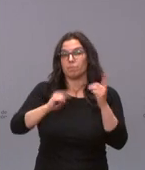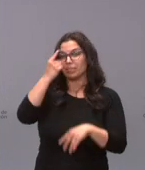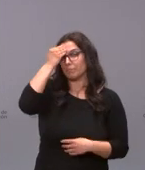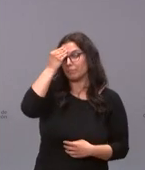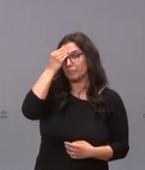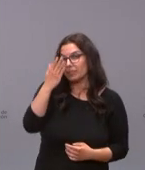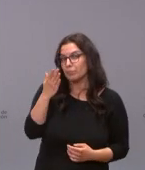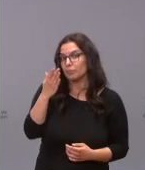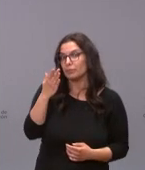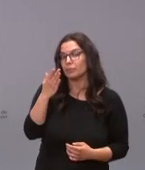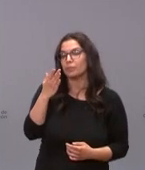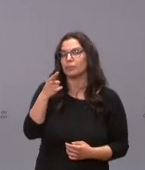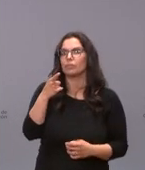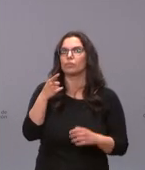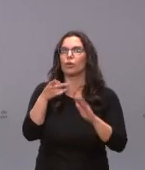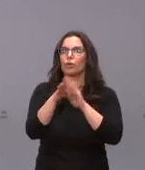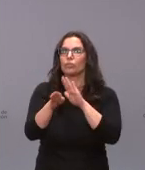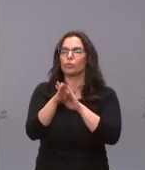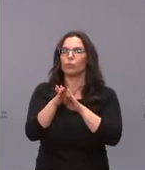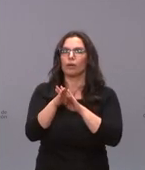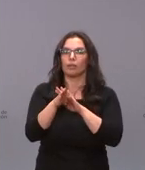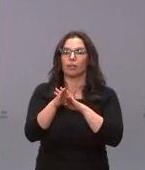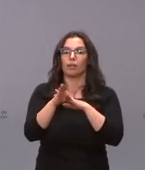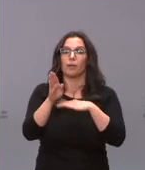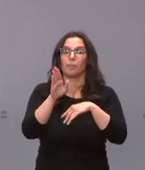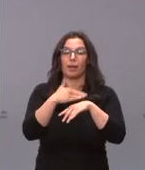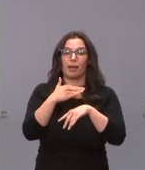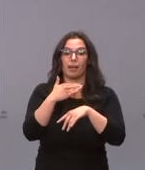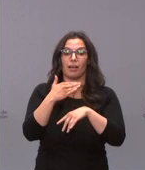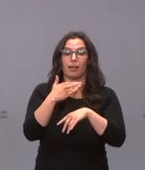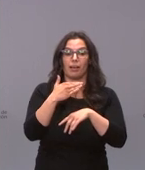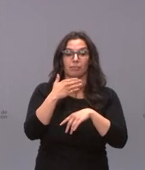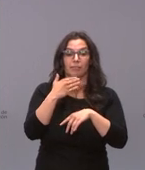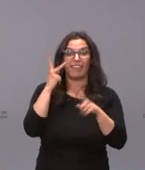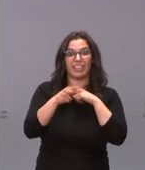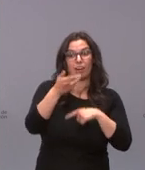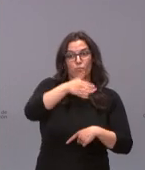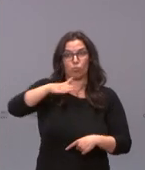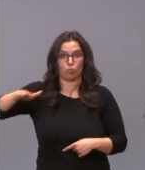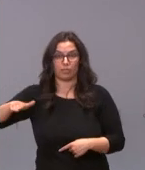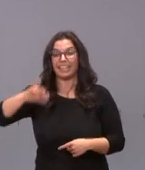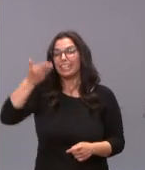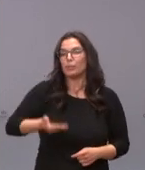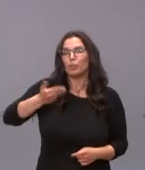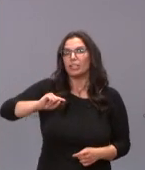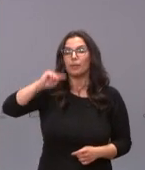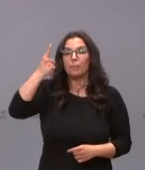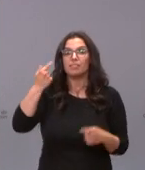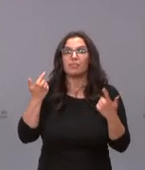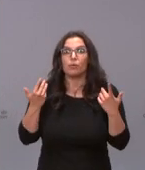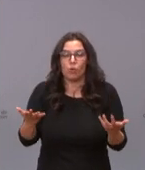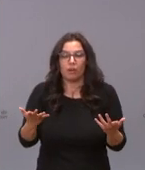esto es lo que está contribuyendo a frenar la mortalidad. Porque lo más importante de todo esto es que